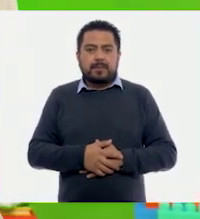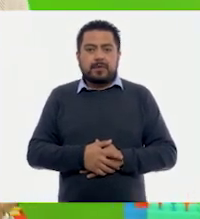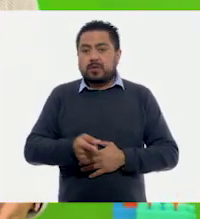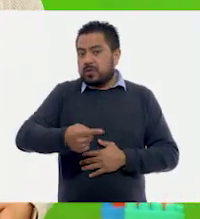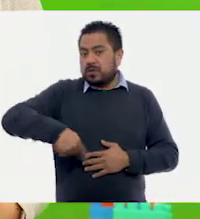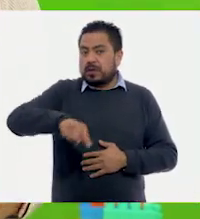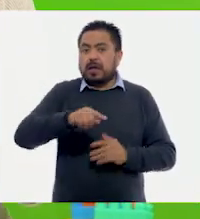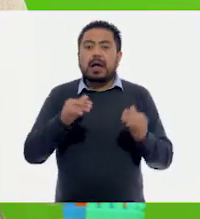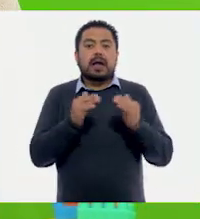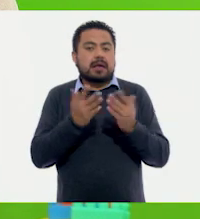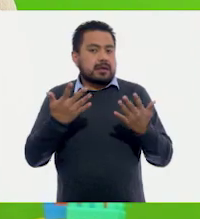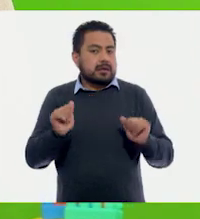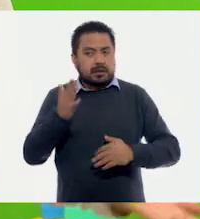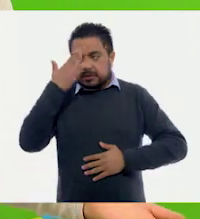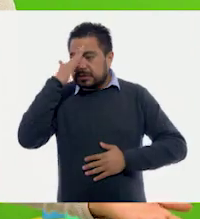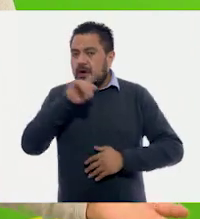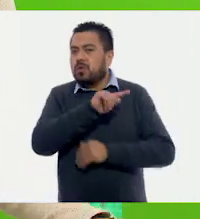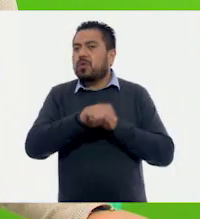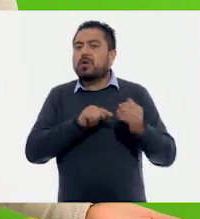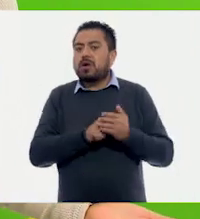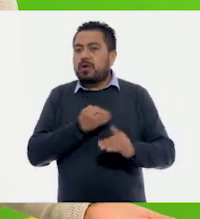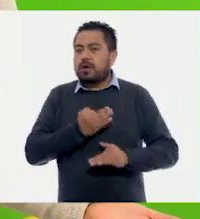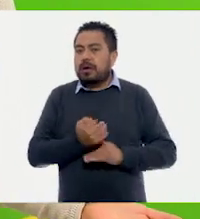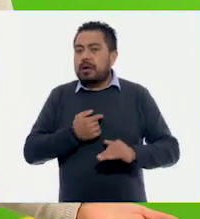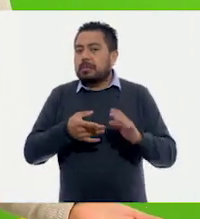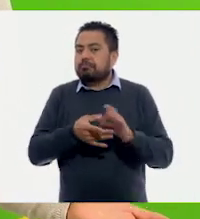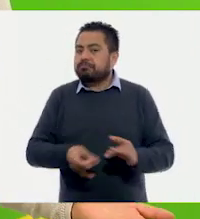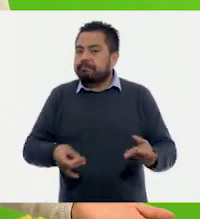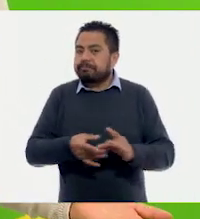¿Ustedes en casa ya saben de qué lugares estoy hablando?